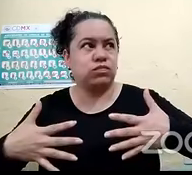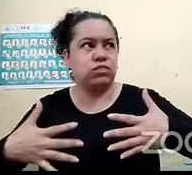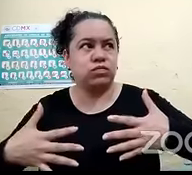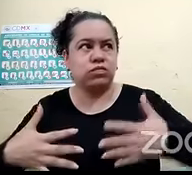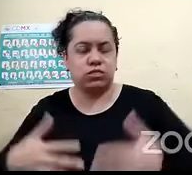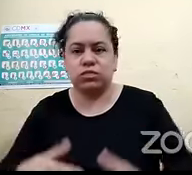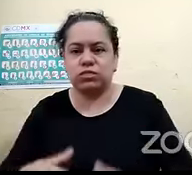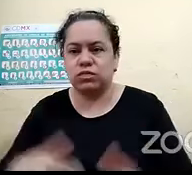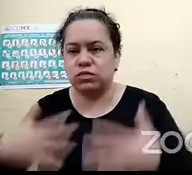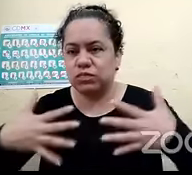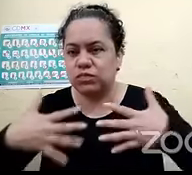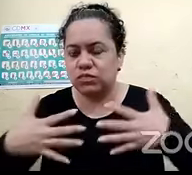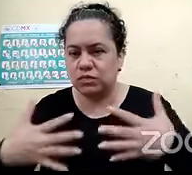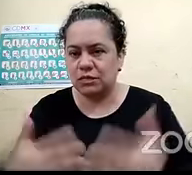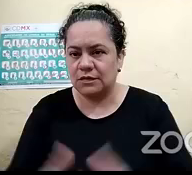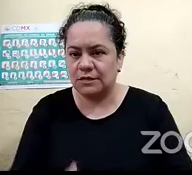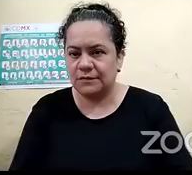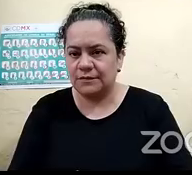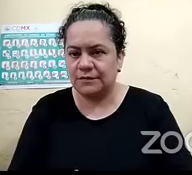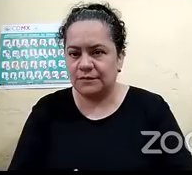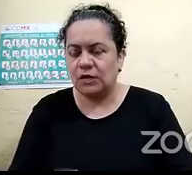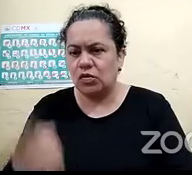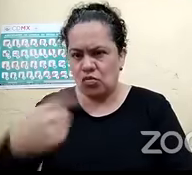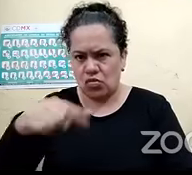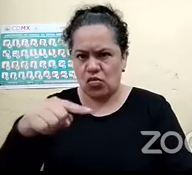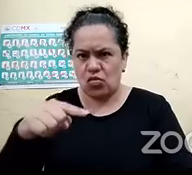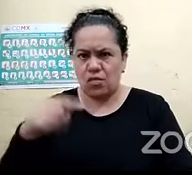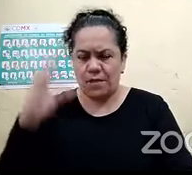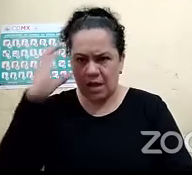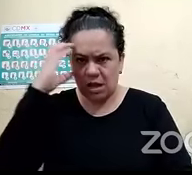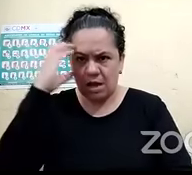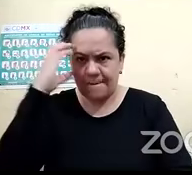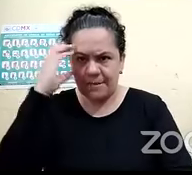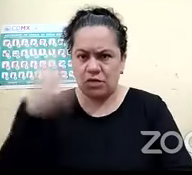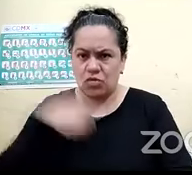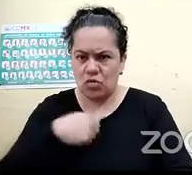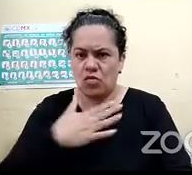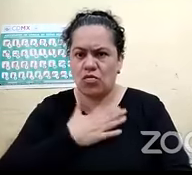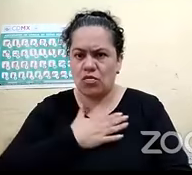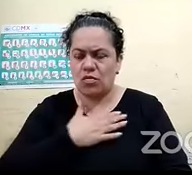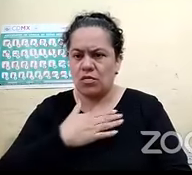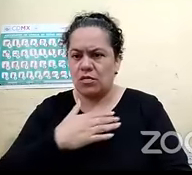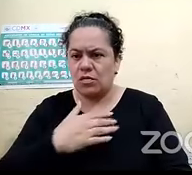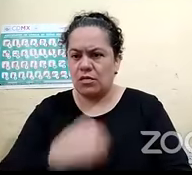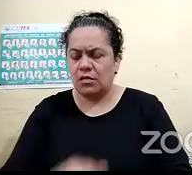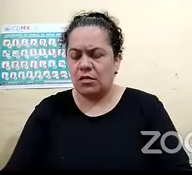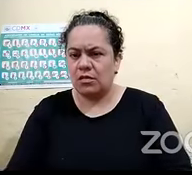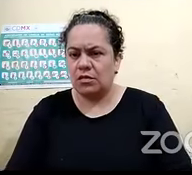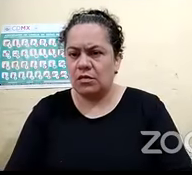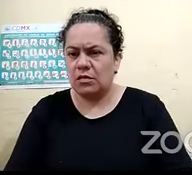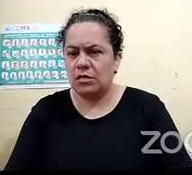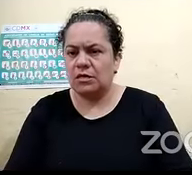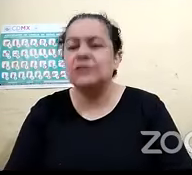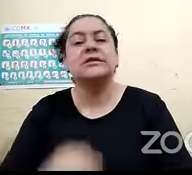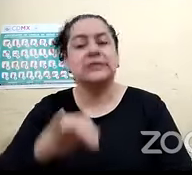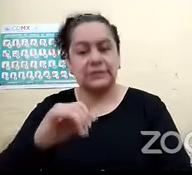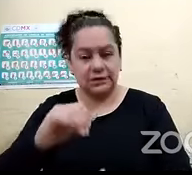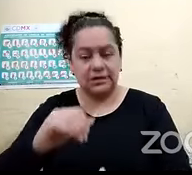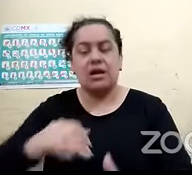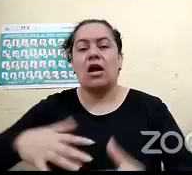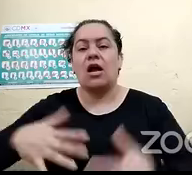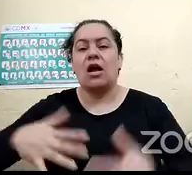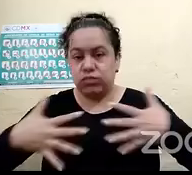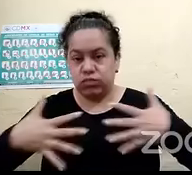en el en el dormitorio donde donde estaba por ejemplo ahí si había buena resonancia el piso